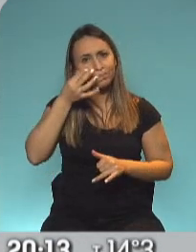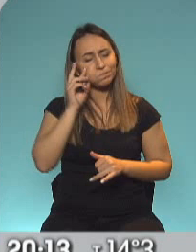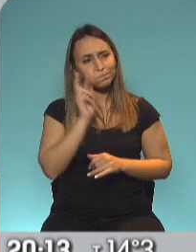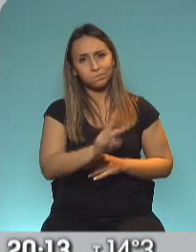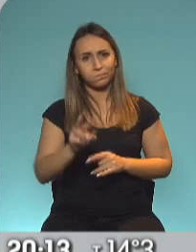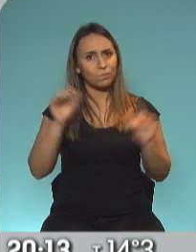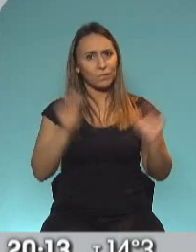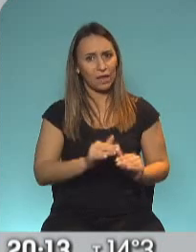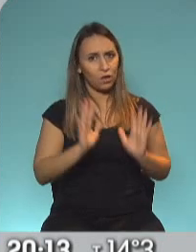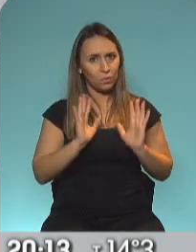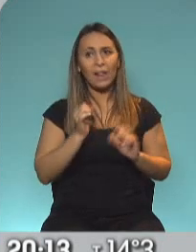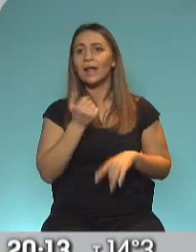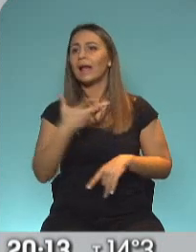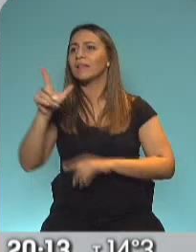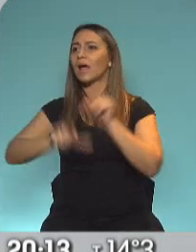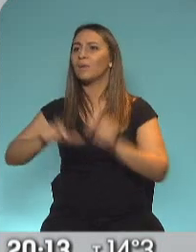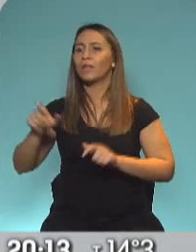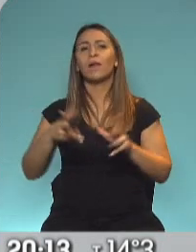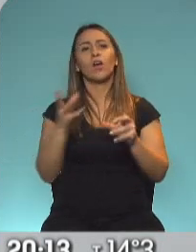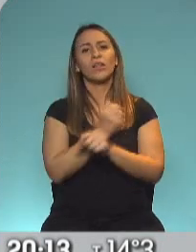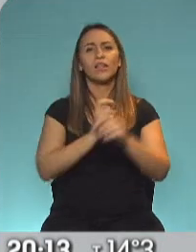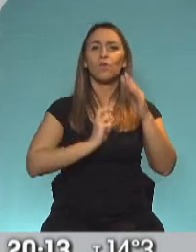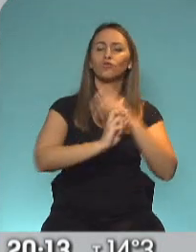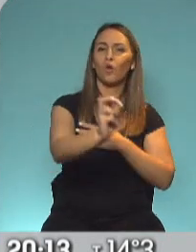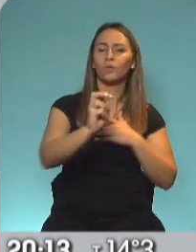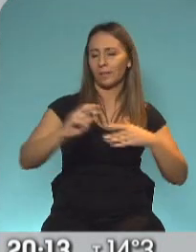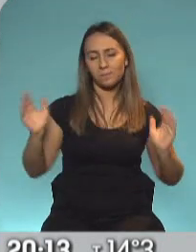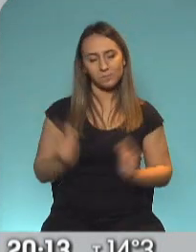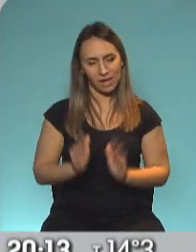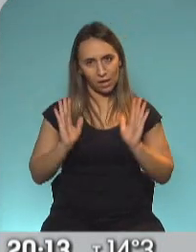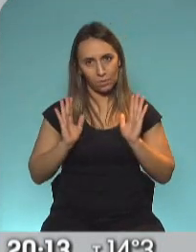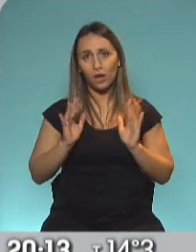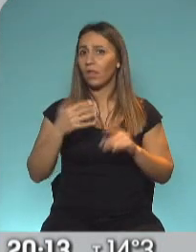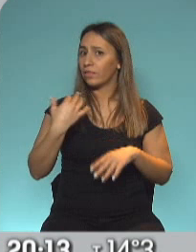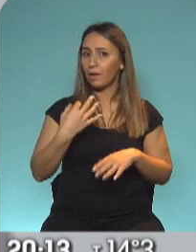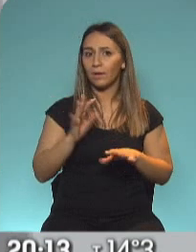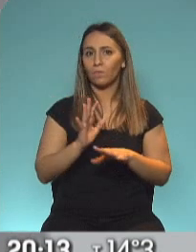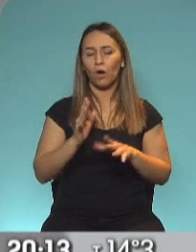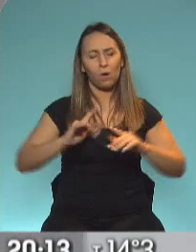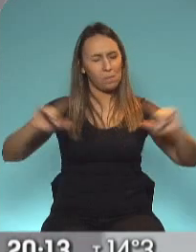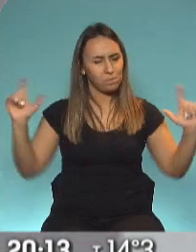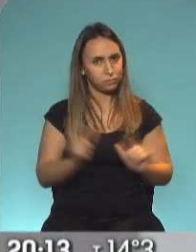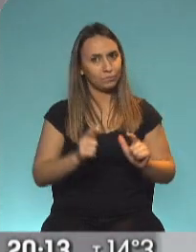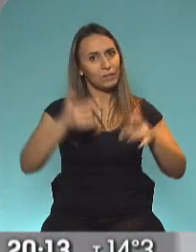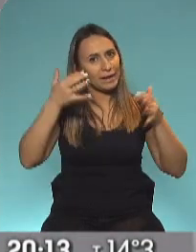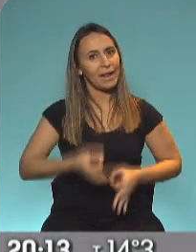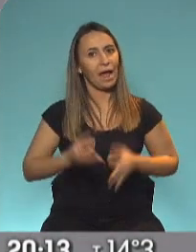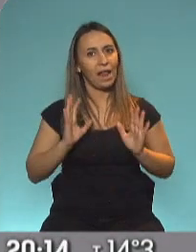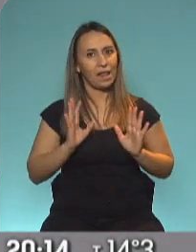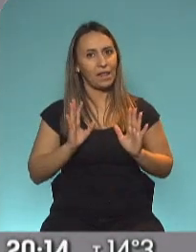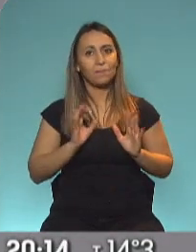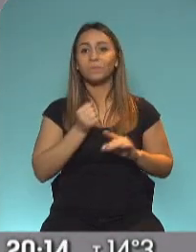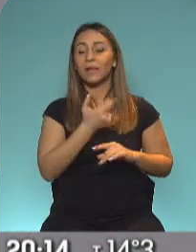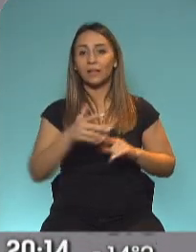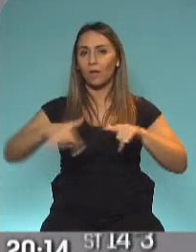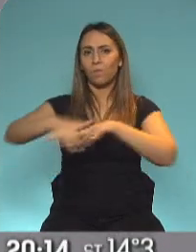drásticamente la cantidad de gente que usa colectivos, que usa el subte, pero tienen que ver un impacto real y concreto de, bueno, cómo bajó la